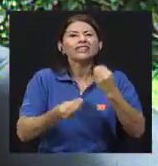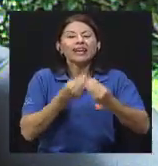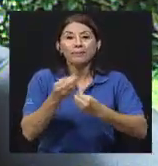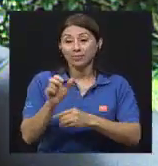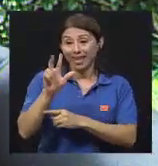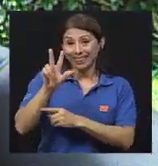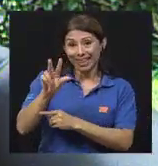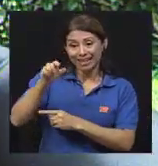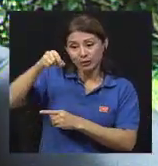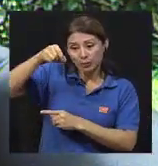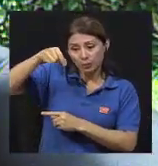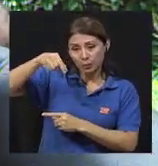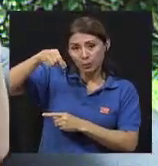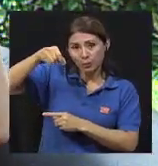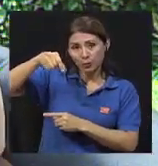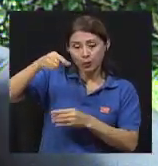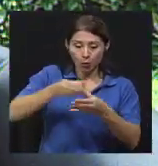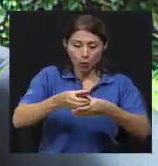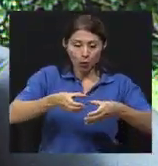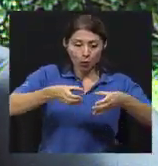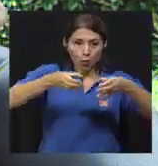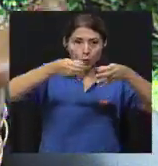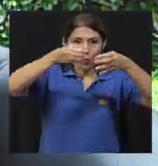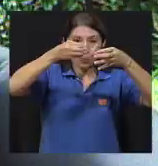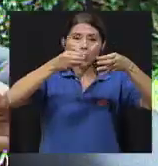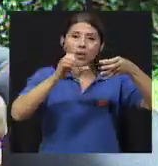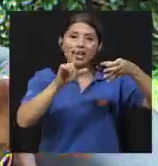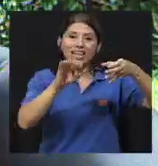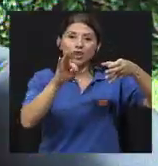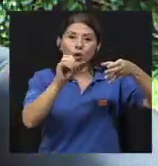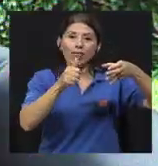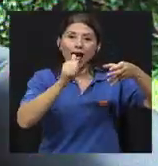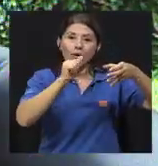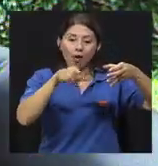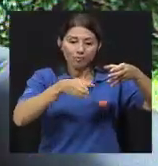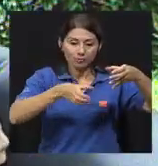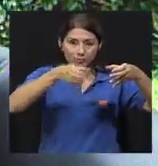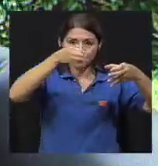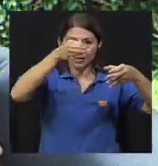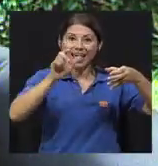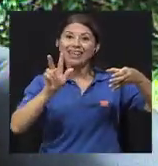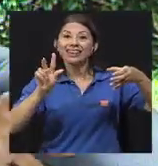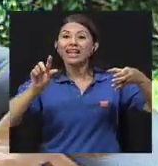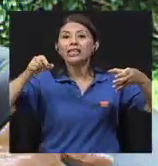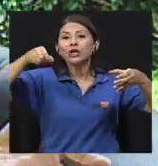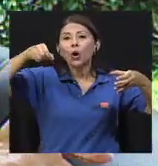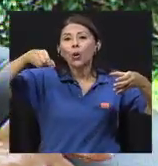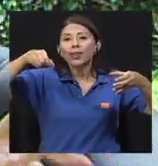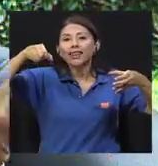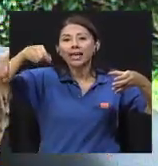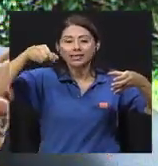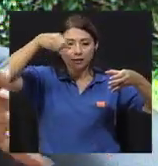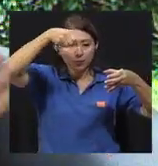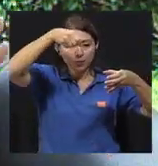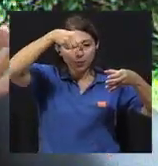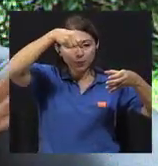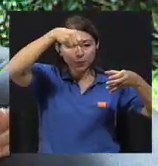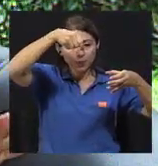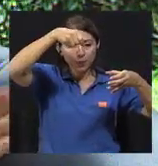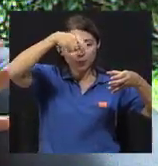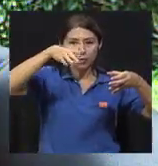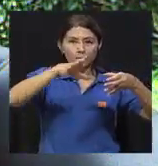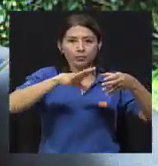Entonces, uno coge tres gotitas de cloro en un litro de agua, termina de lavar, se lo agrega al cuchillo. Cuando termina de lavarlo o a la tabla,